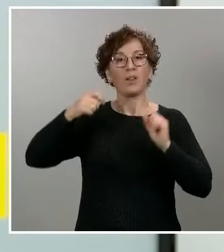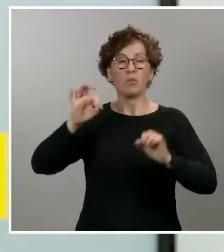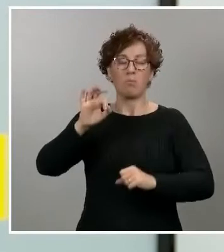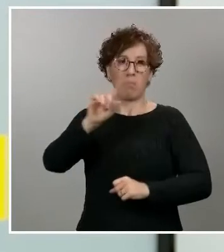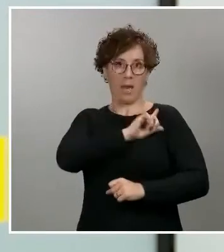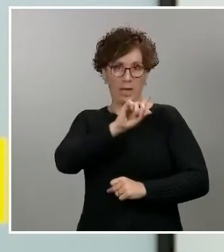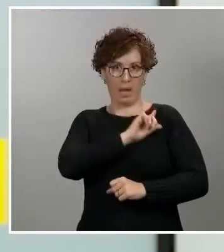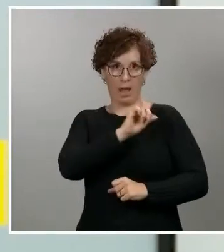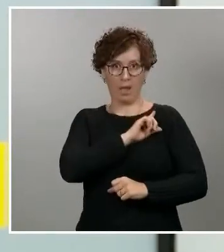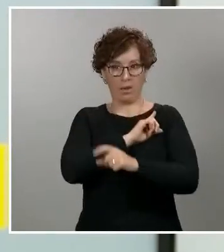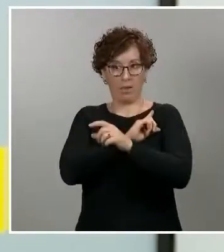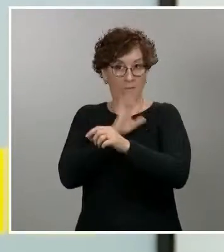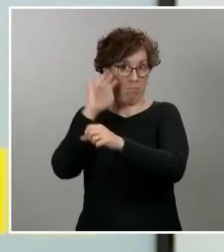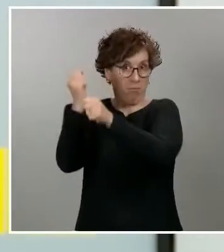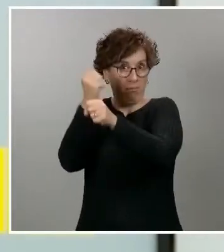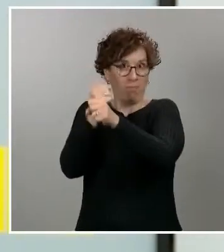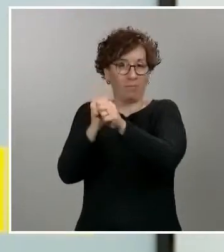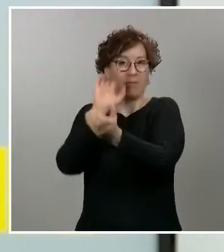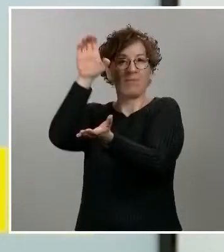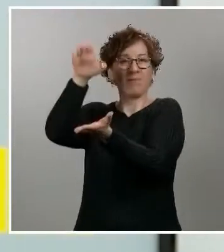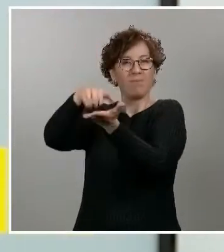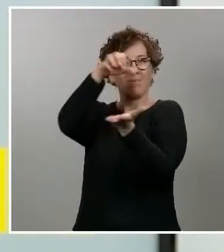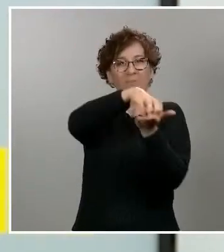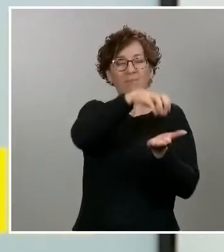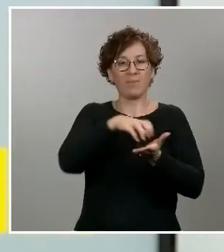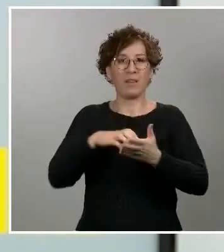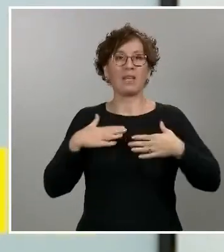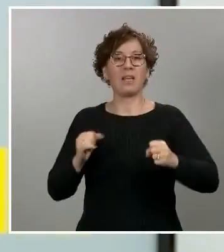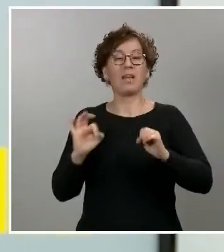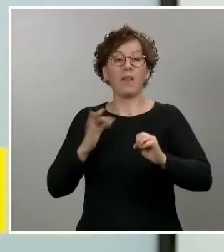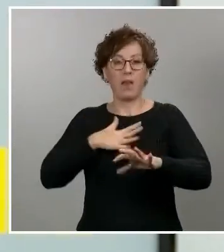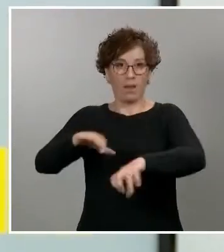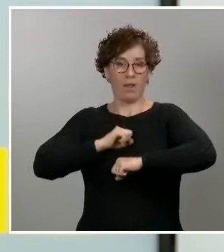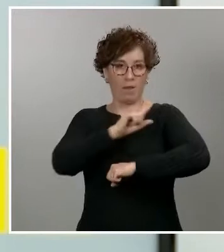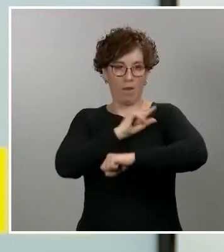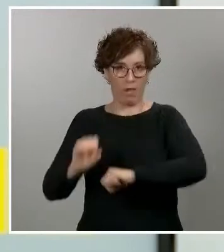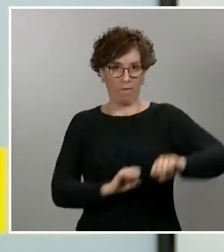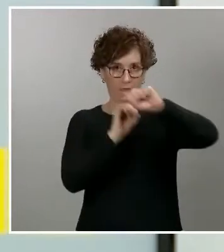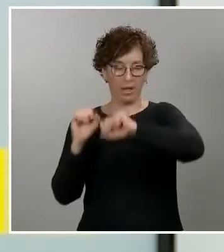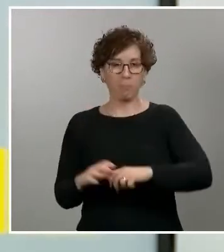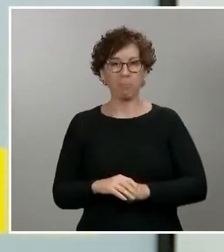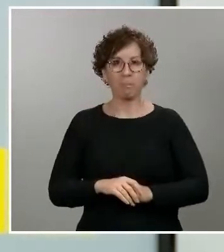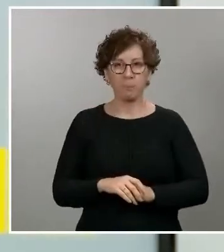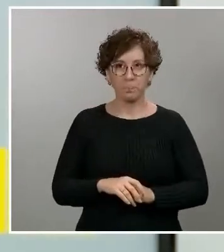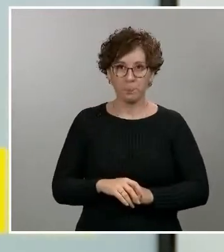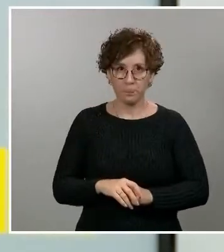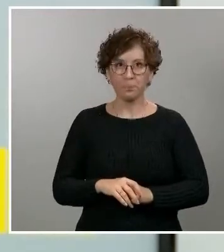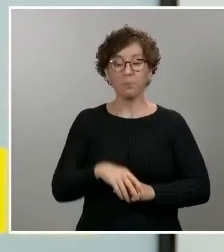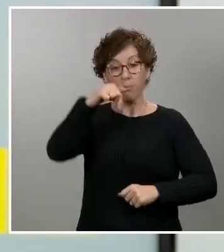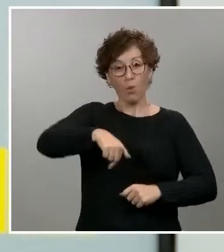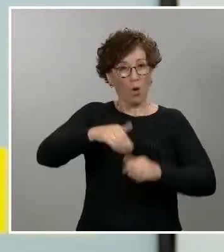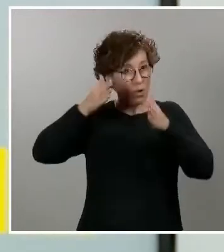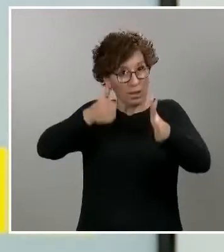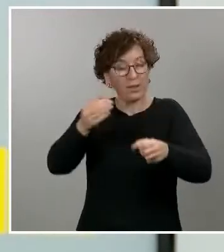prestando sus servicios en las instalaciones sanitarias de la defensa. Las tareas en las cuales hoy estamos imbuidos